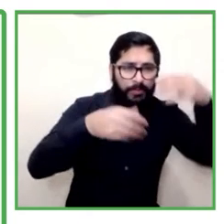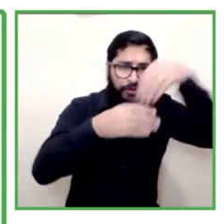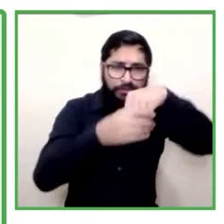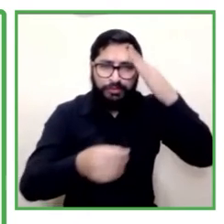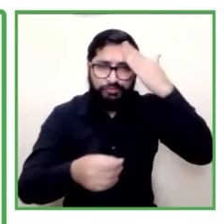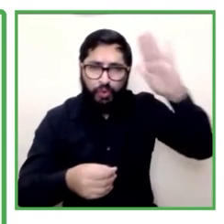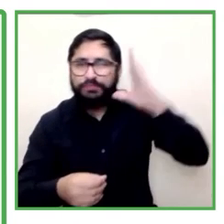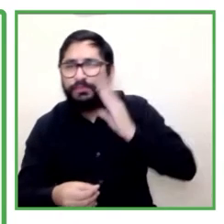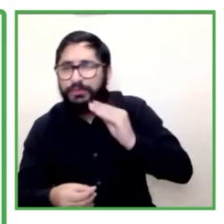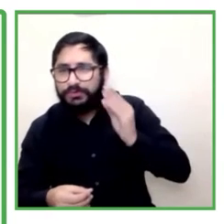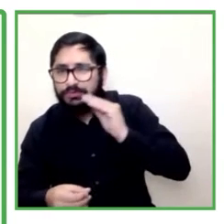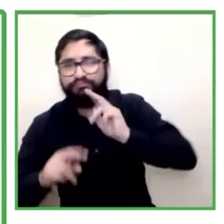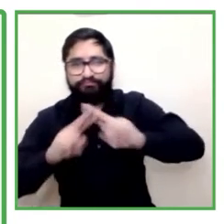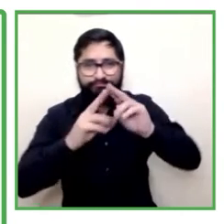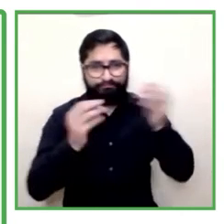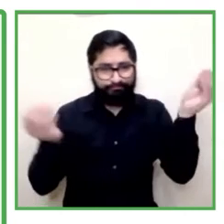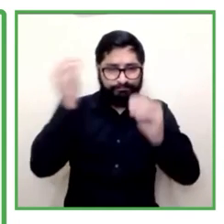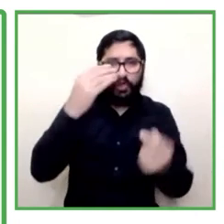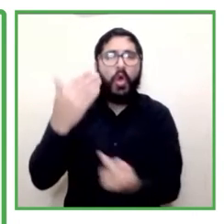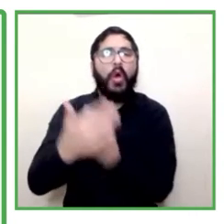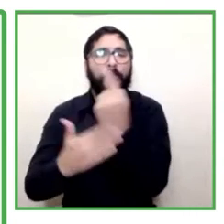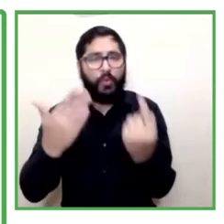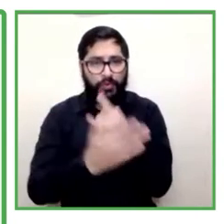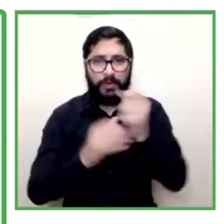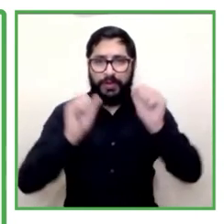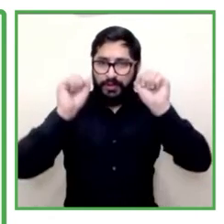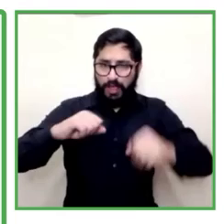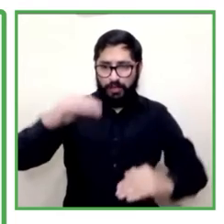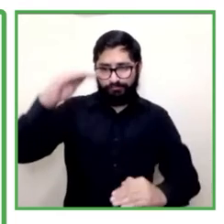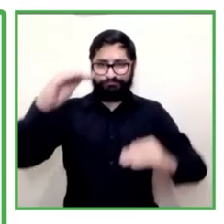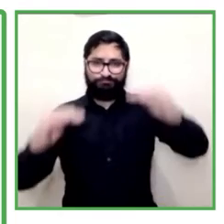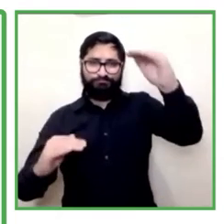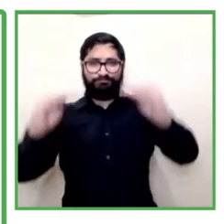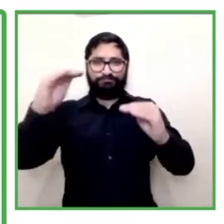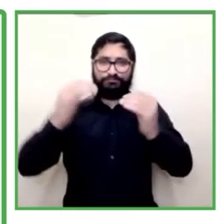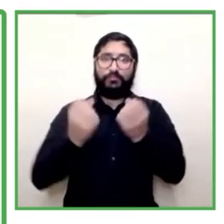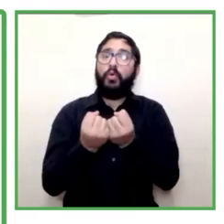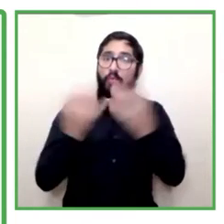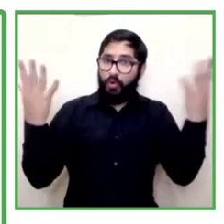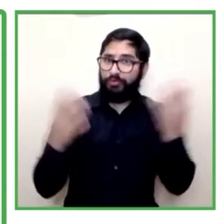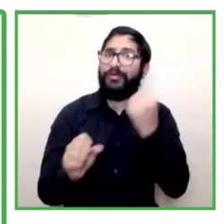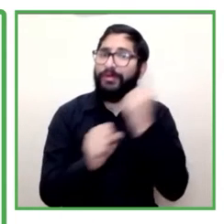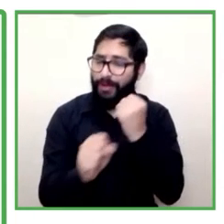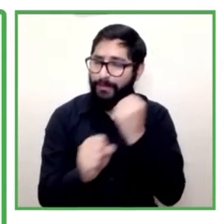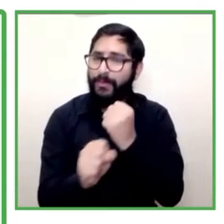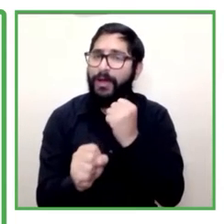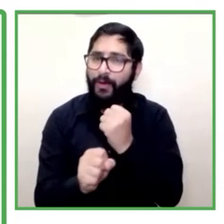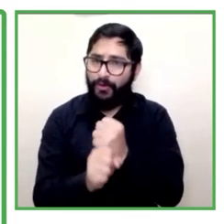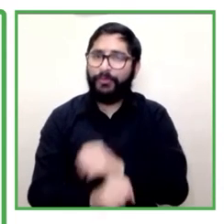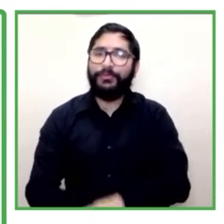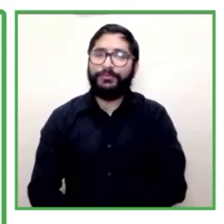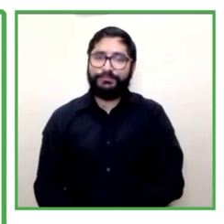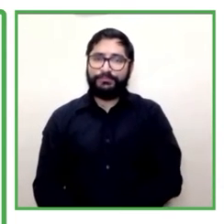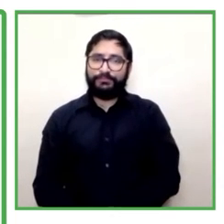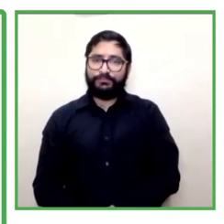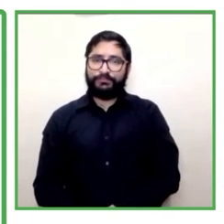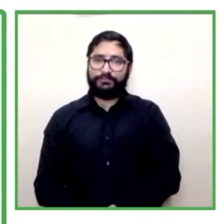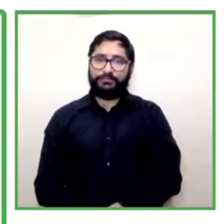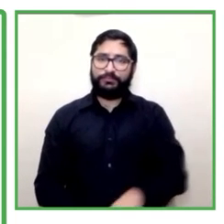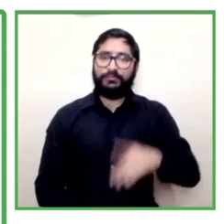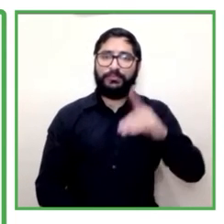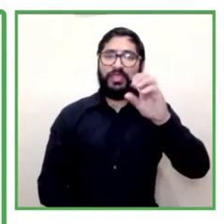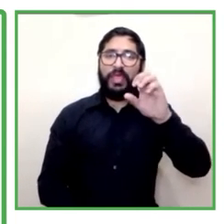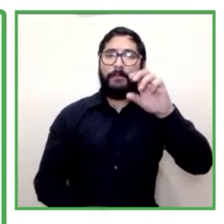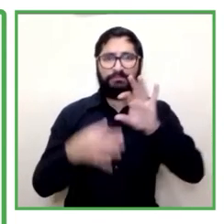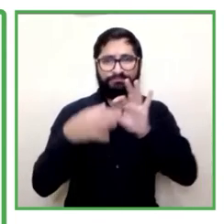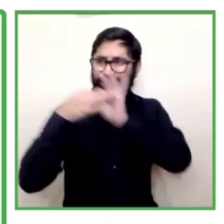labor pues les genera mucha dependencia en el tiempo y les es muy difícil acceder a una